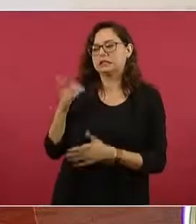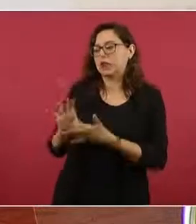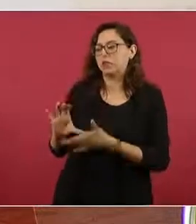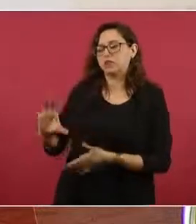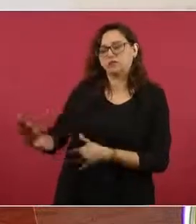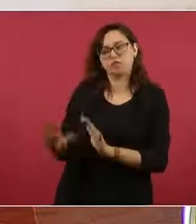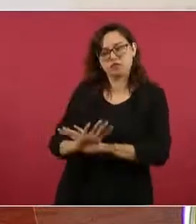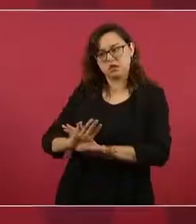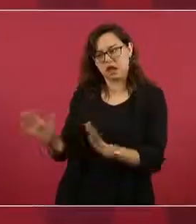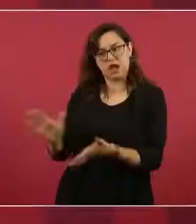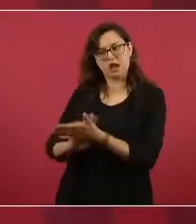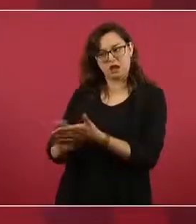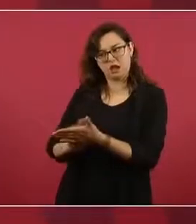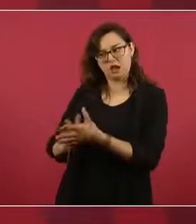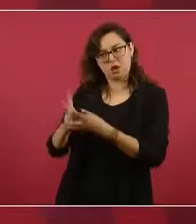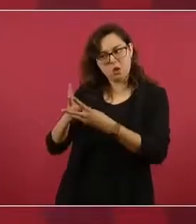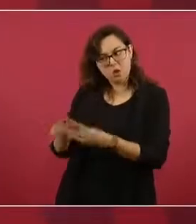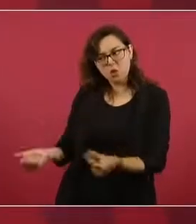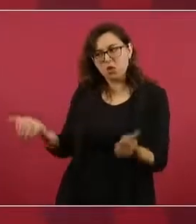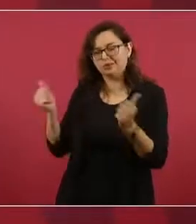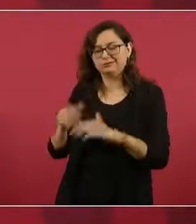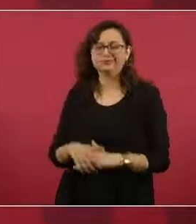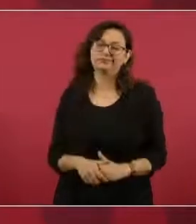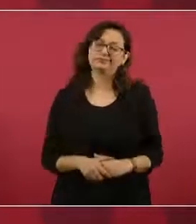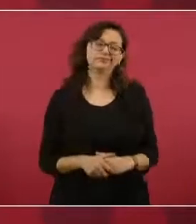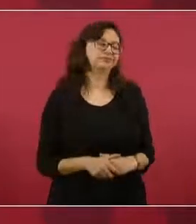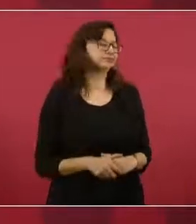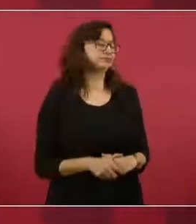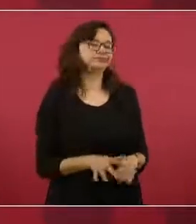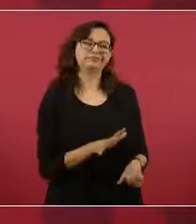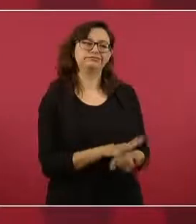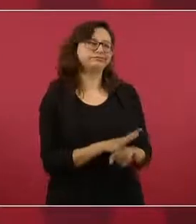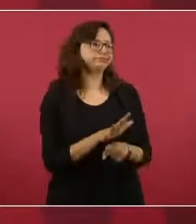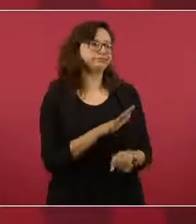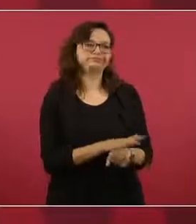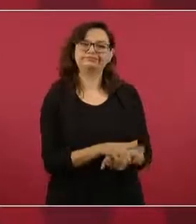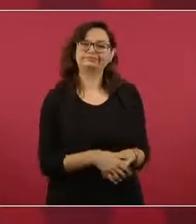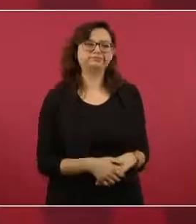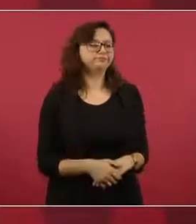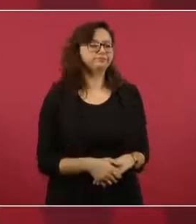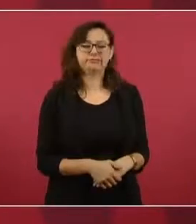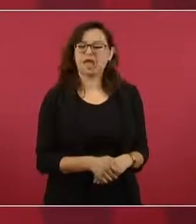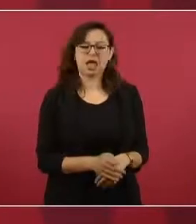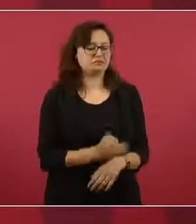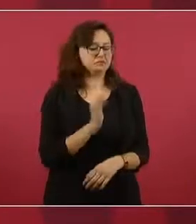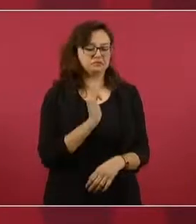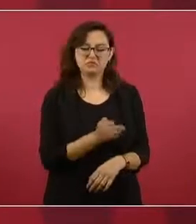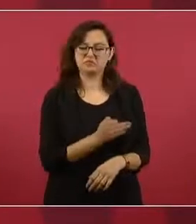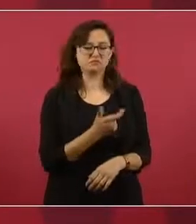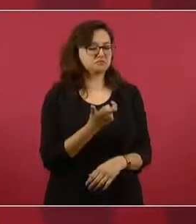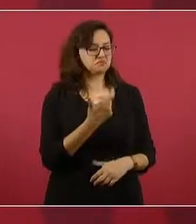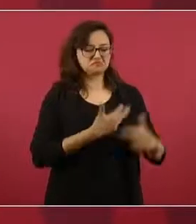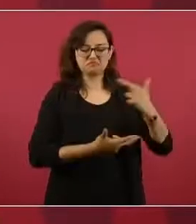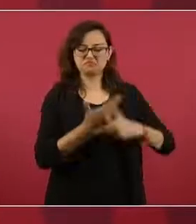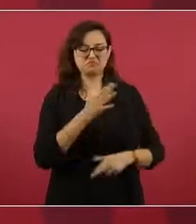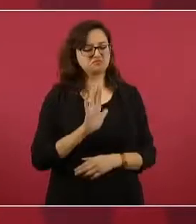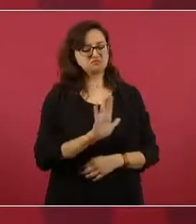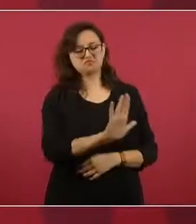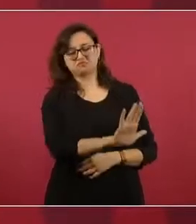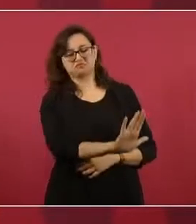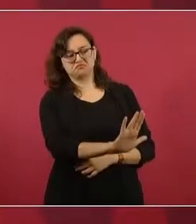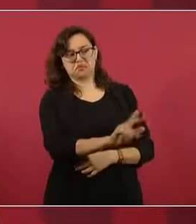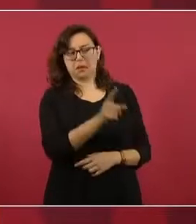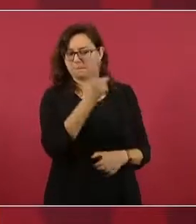eso era más que suficiente. Entonces, no aceptamos la reparación del daño y